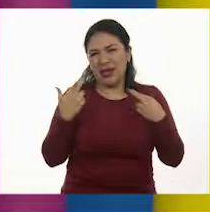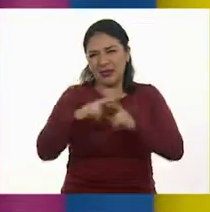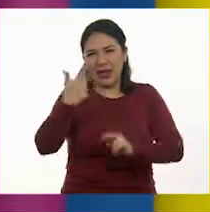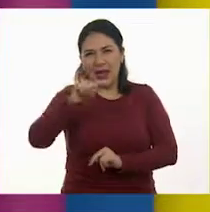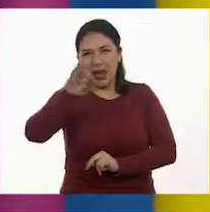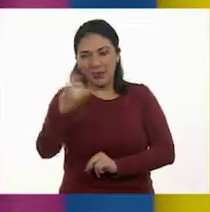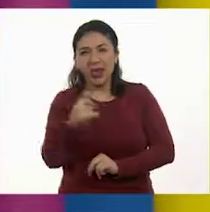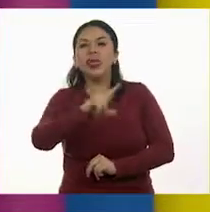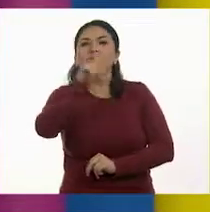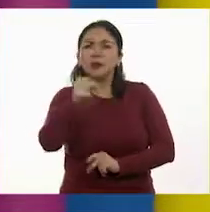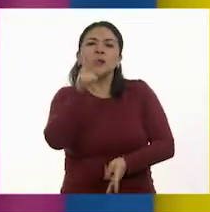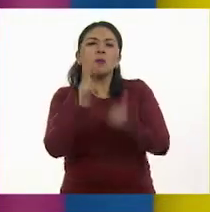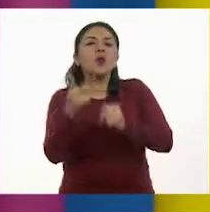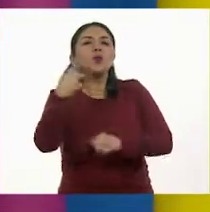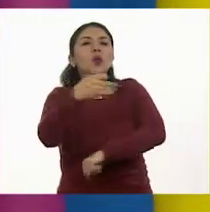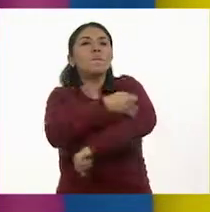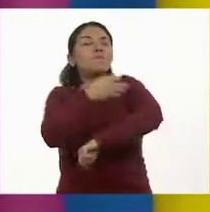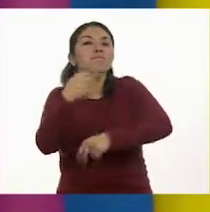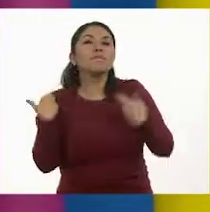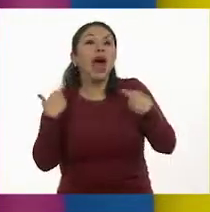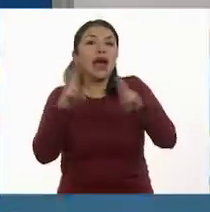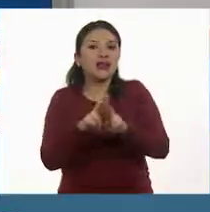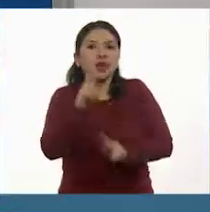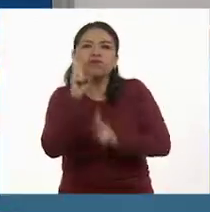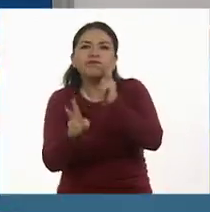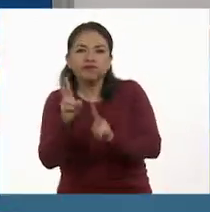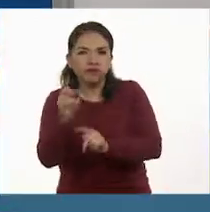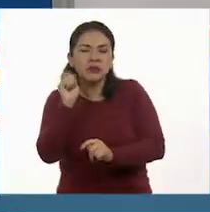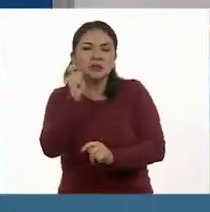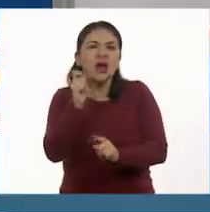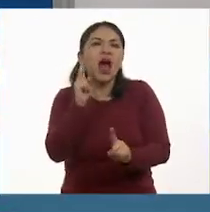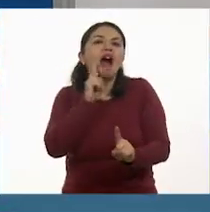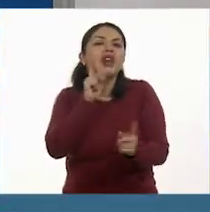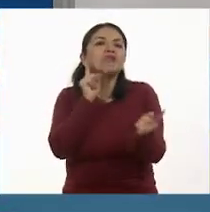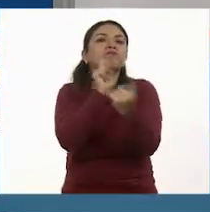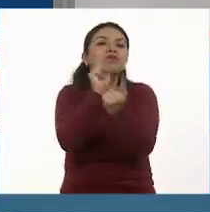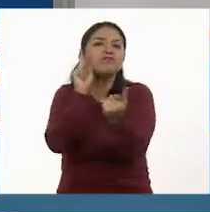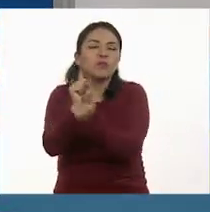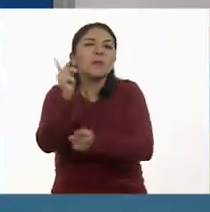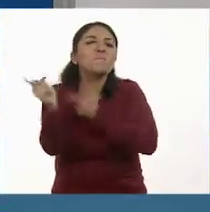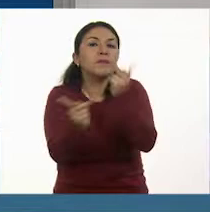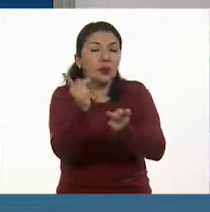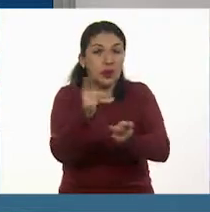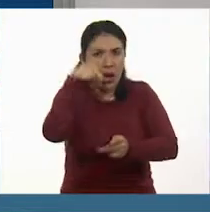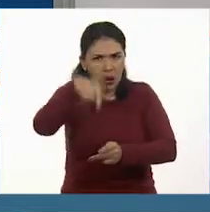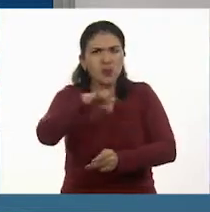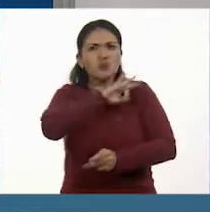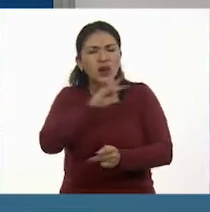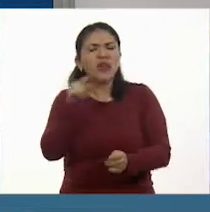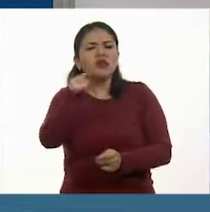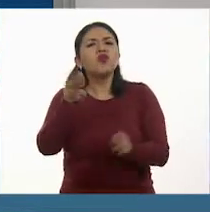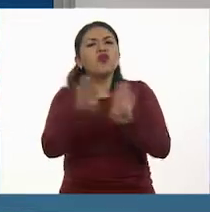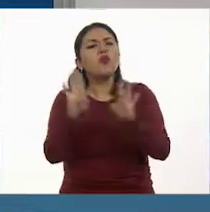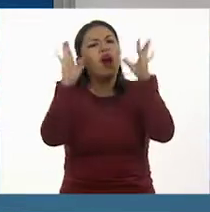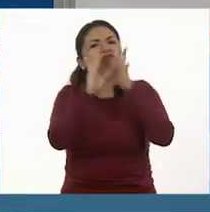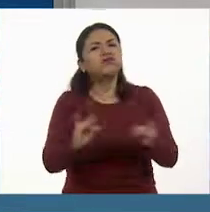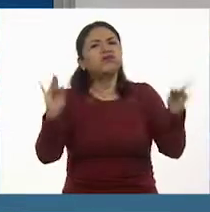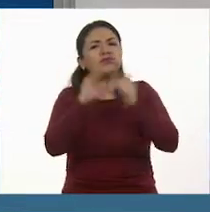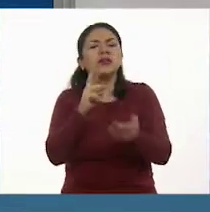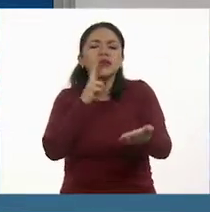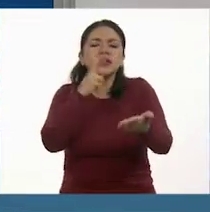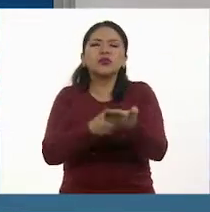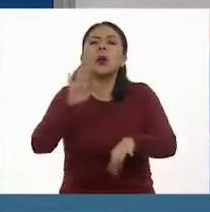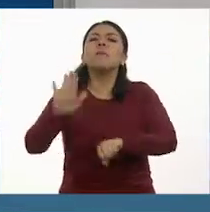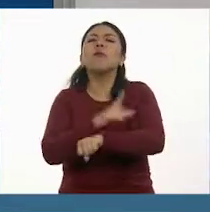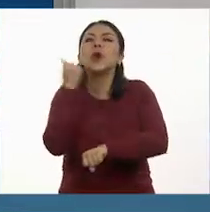coméntenla con sus maestros. Sí, lo más importante, como bien dijiste, tenemos espacio para argumentar nuestra respuesta.